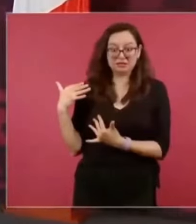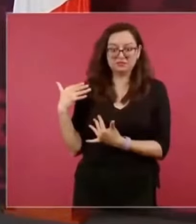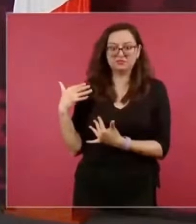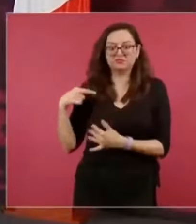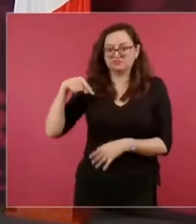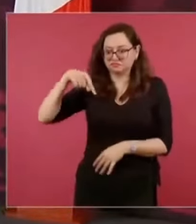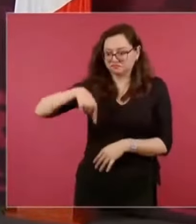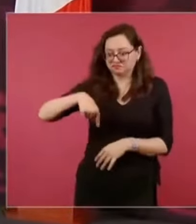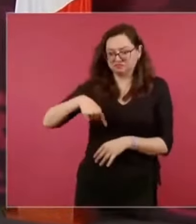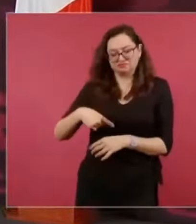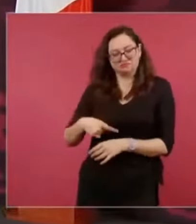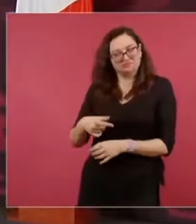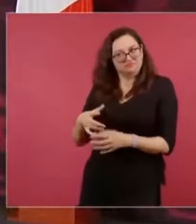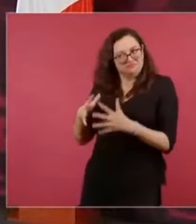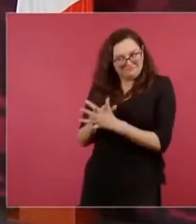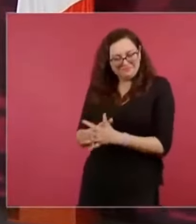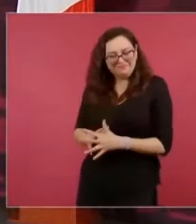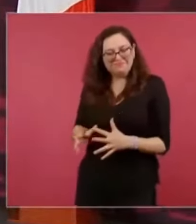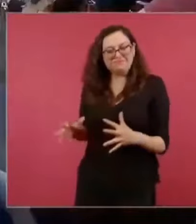resistiendo.